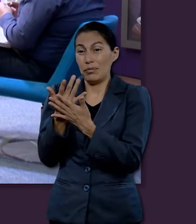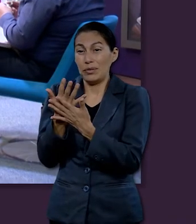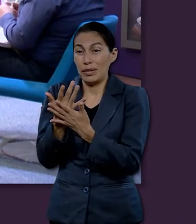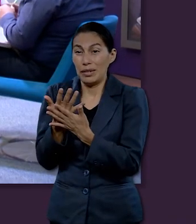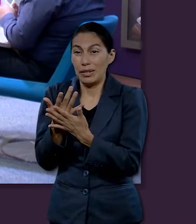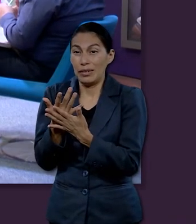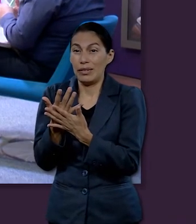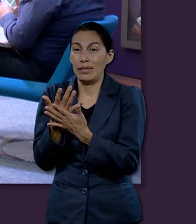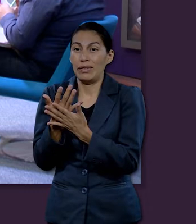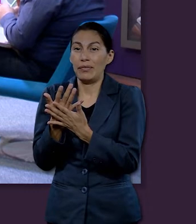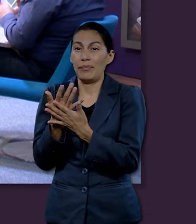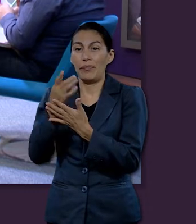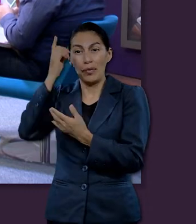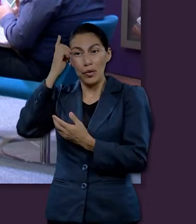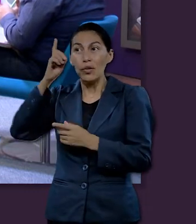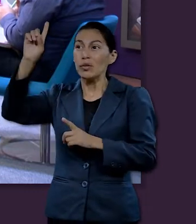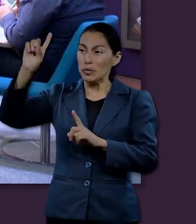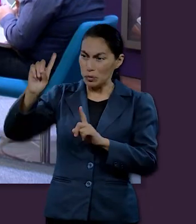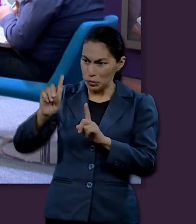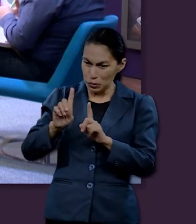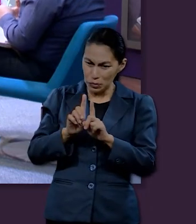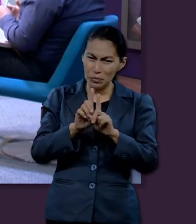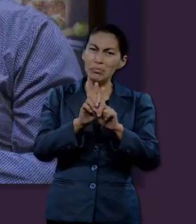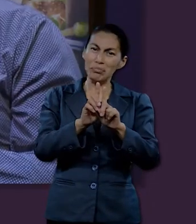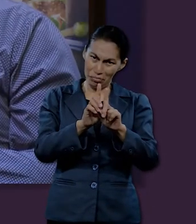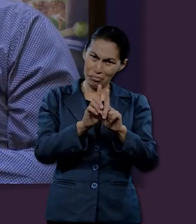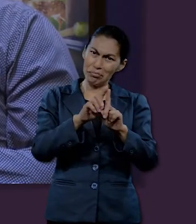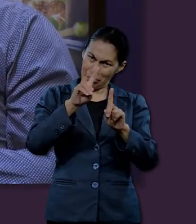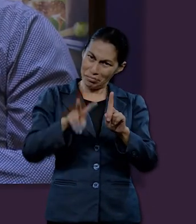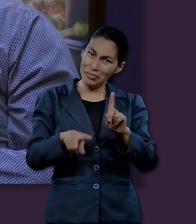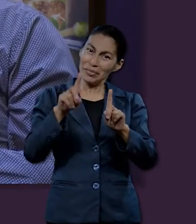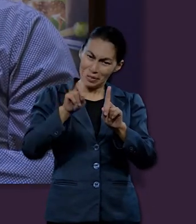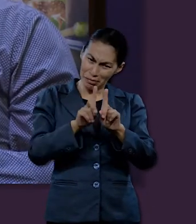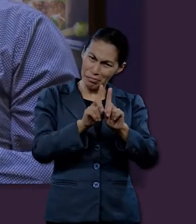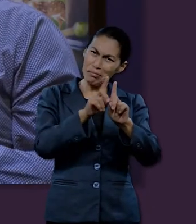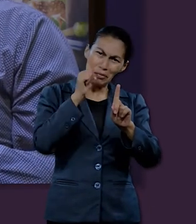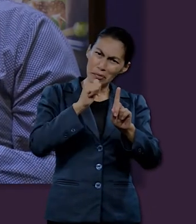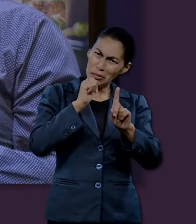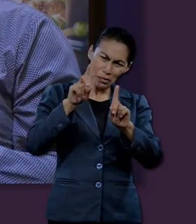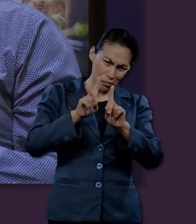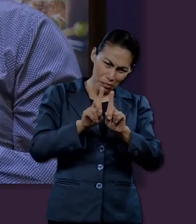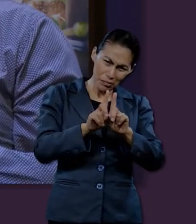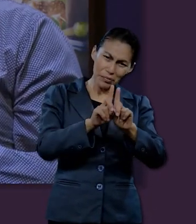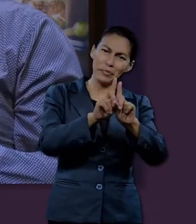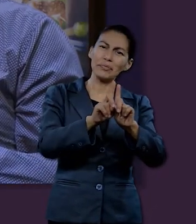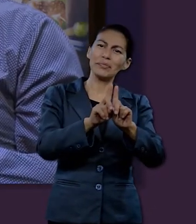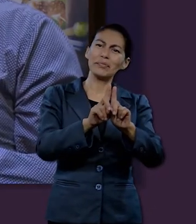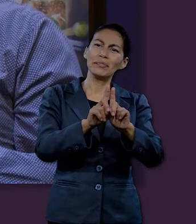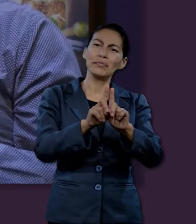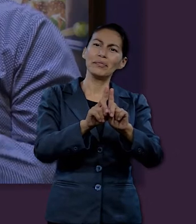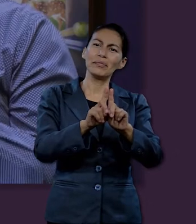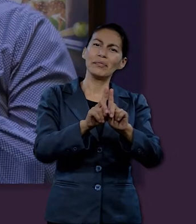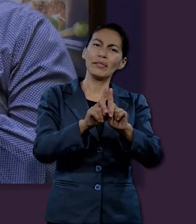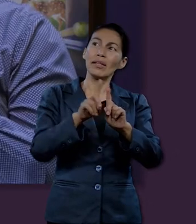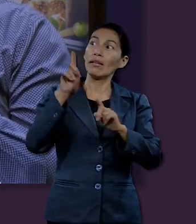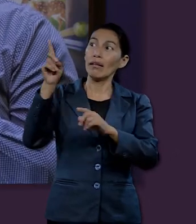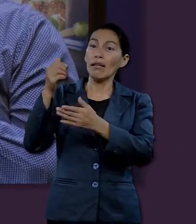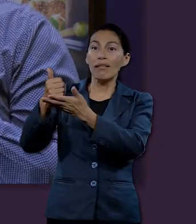deberían llenar de esperanza es la certeza que Dios está con nosotros, ¿no? O es muy